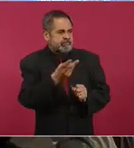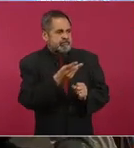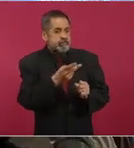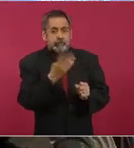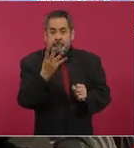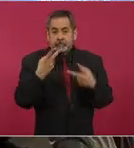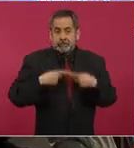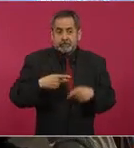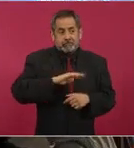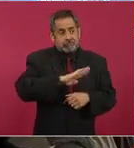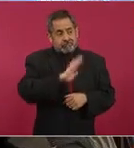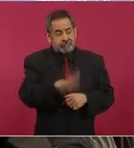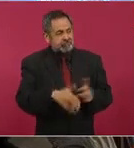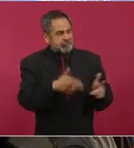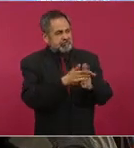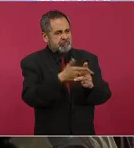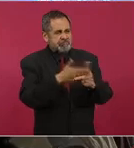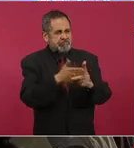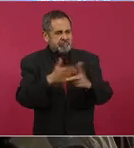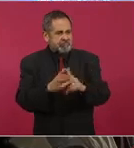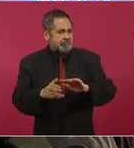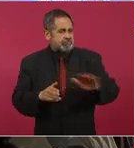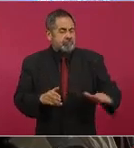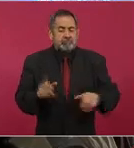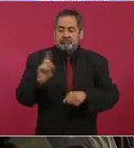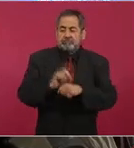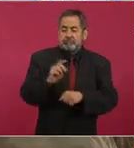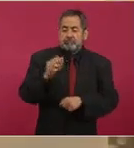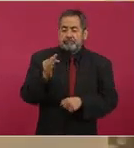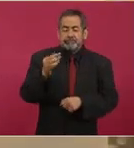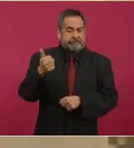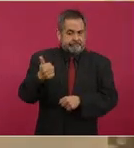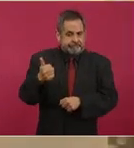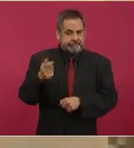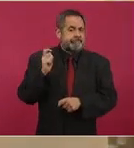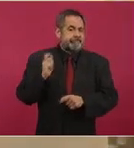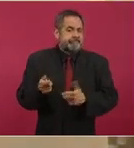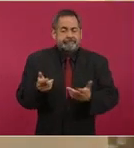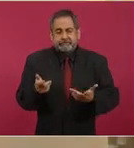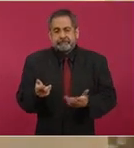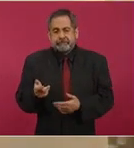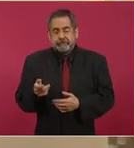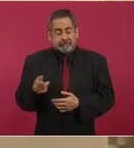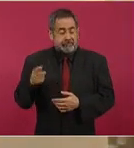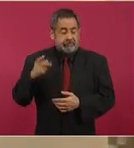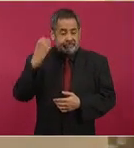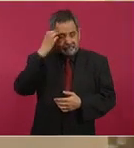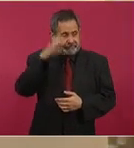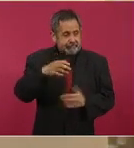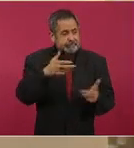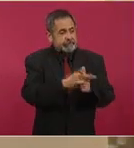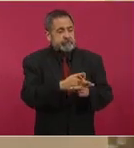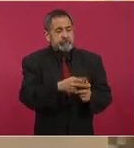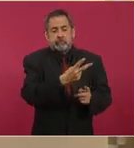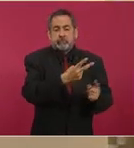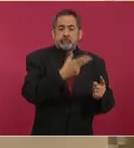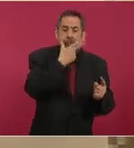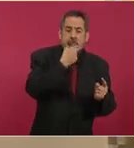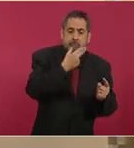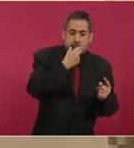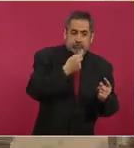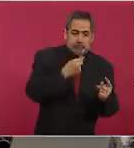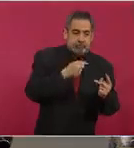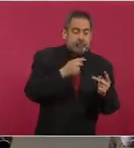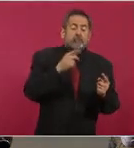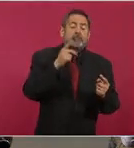cuatro personas el 6 de febrero, donde fueron asesinadas dos mujeres, un menor de edad,